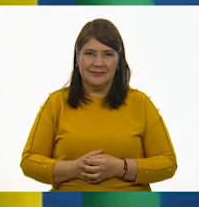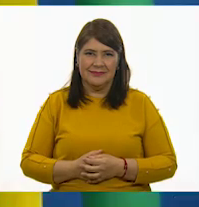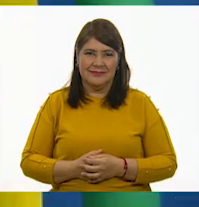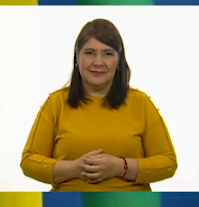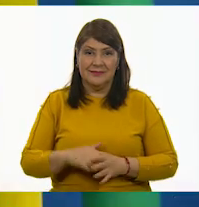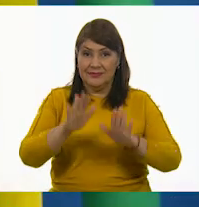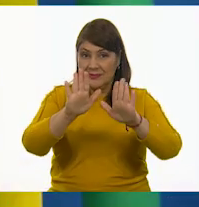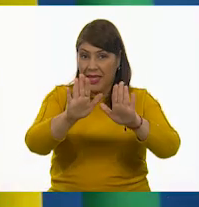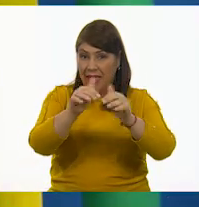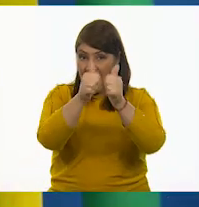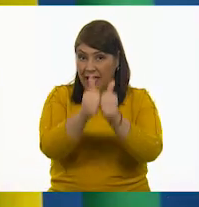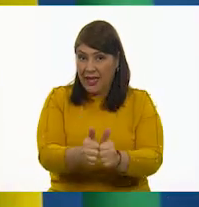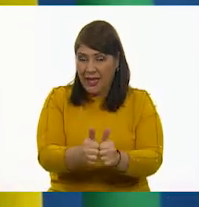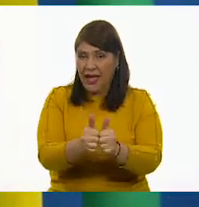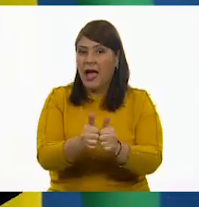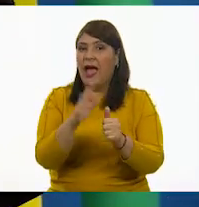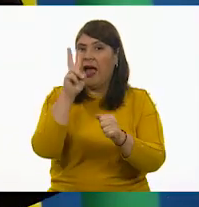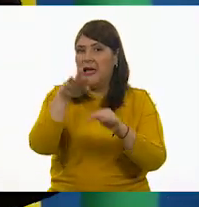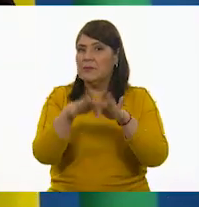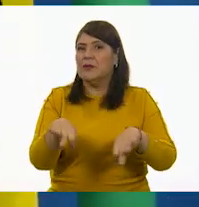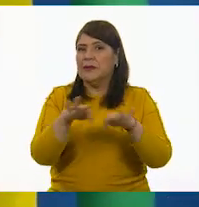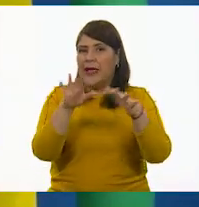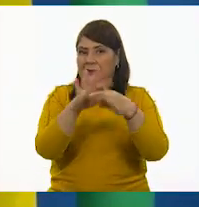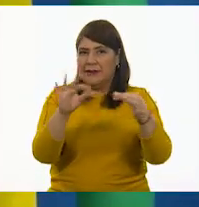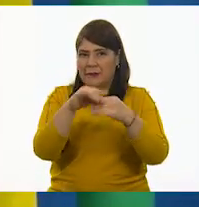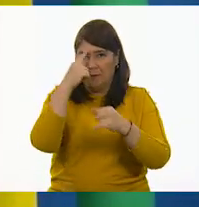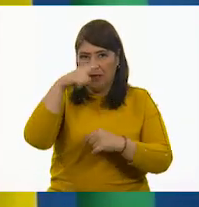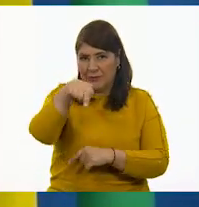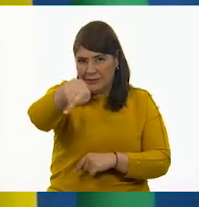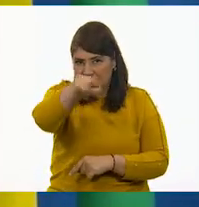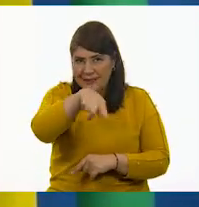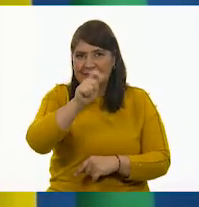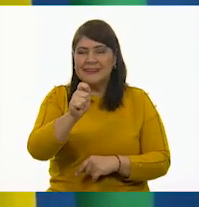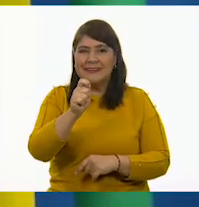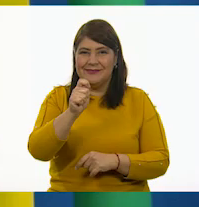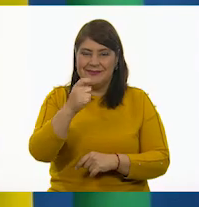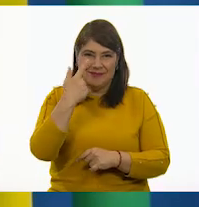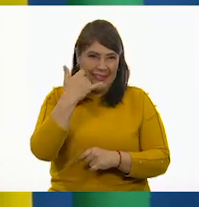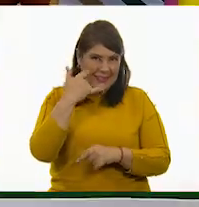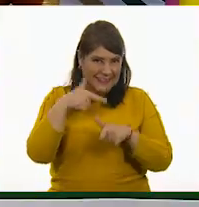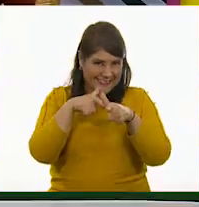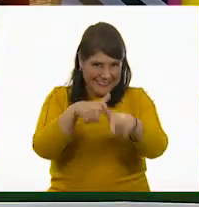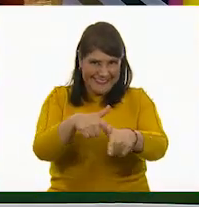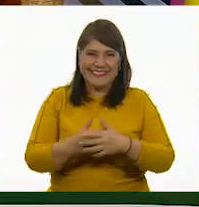No se muevan de su lugar. Tenemos algo muy importante para ustedes. Acompáñenos. Vamos.